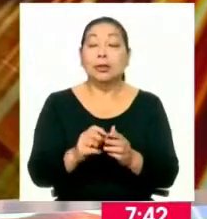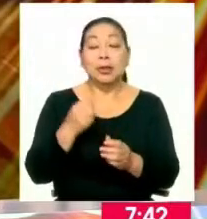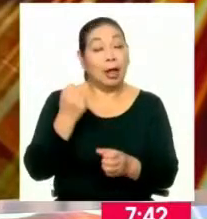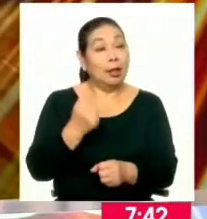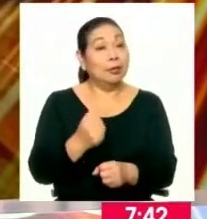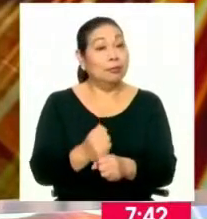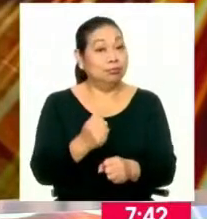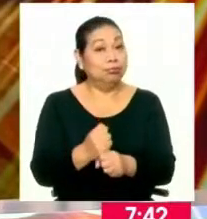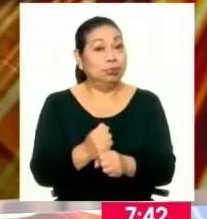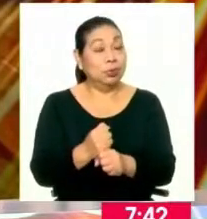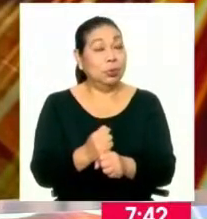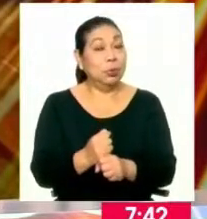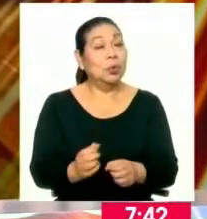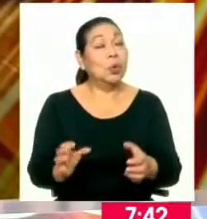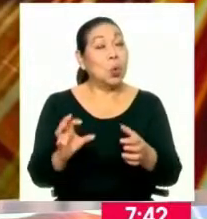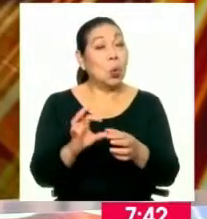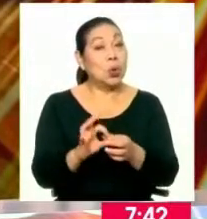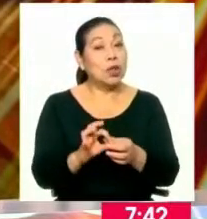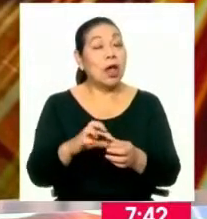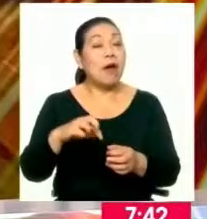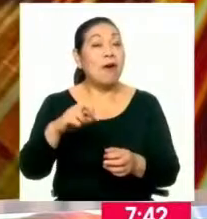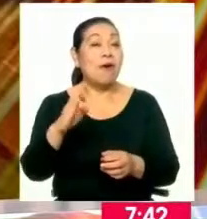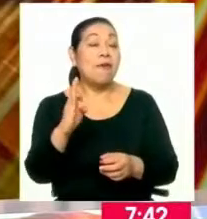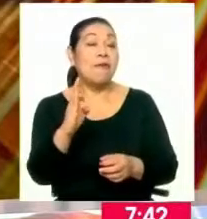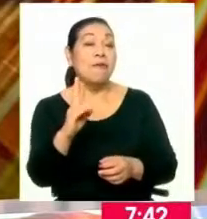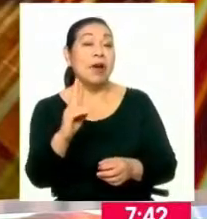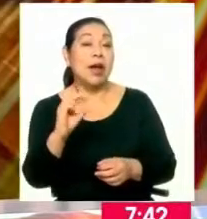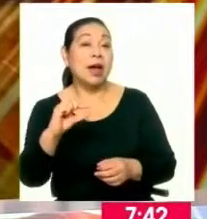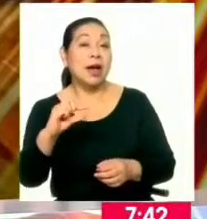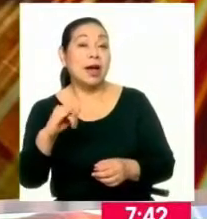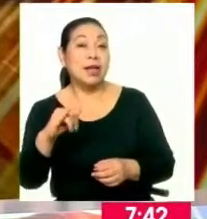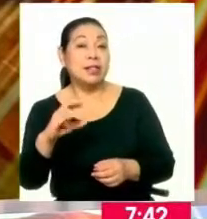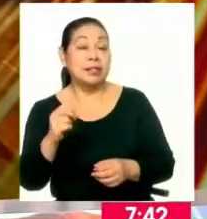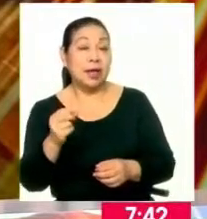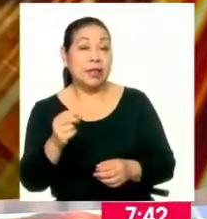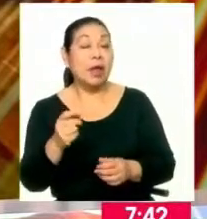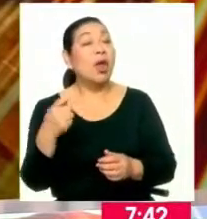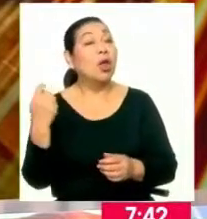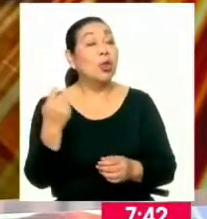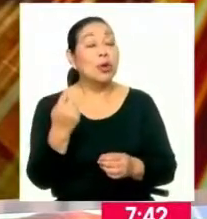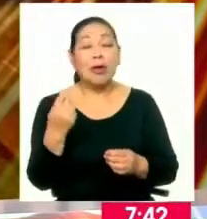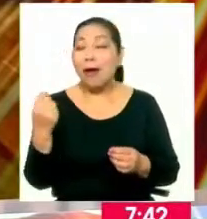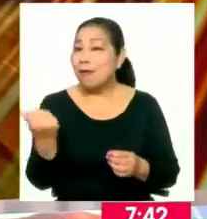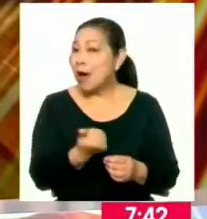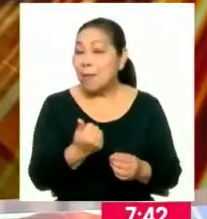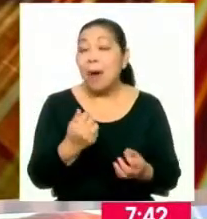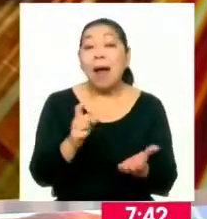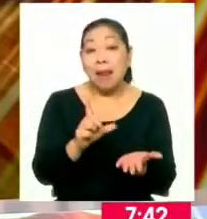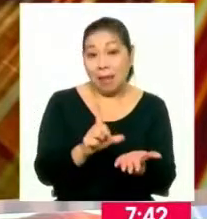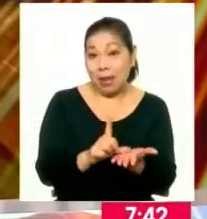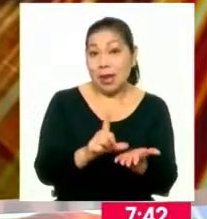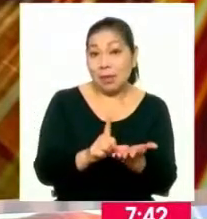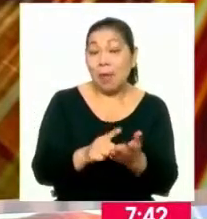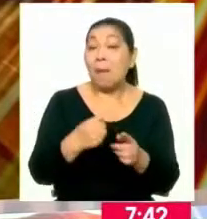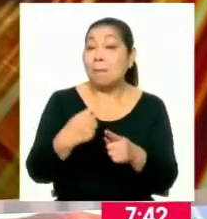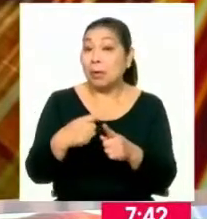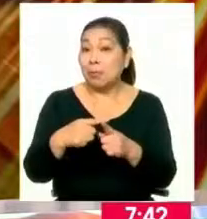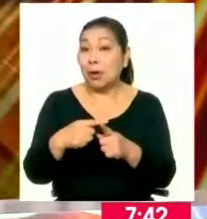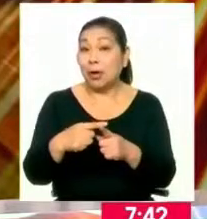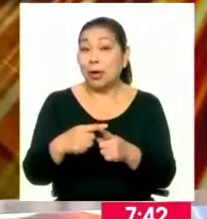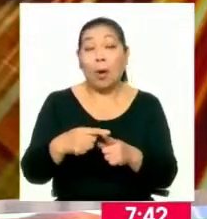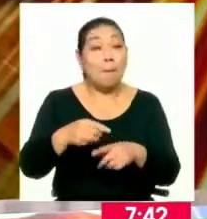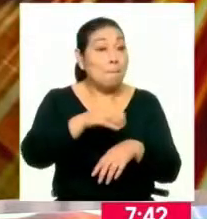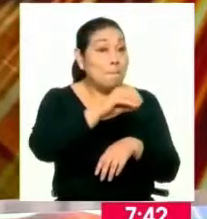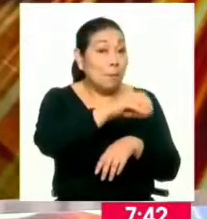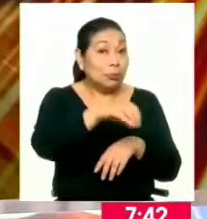funcionamiento de esta unidad de flagrancia en Trujillo. Y esperemos que pronto, inmediatamente, en Lima y en las principales ciudades